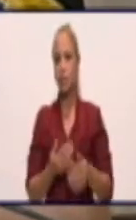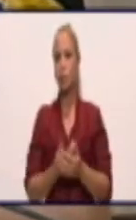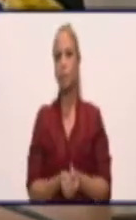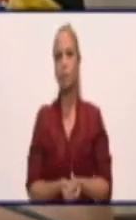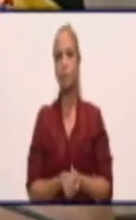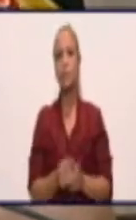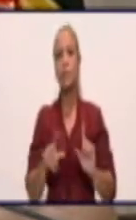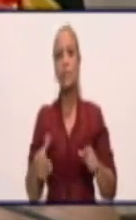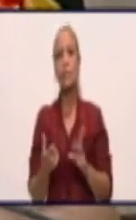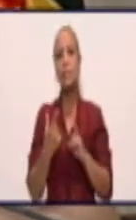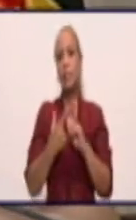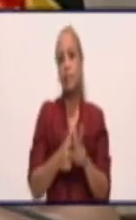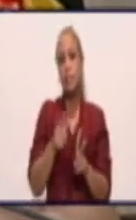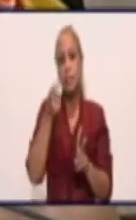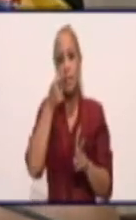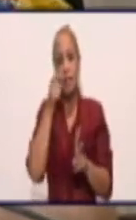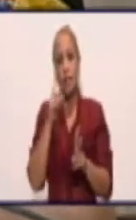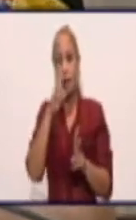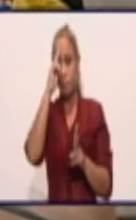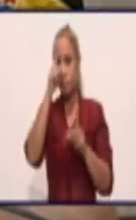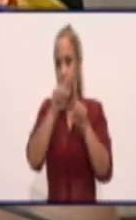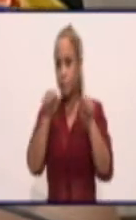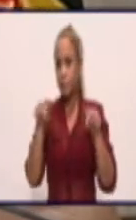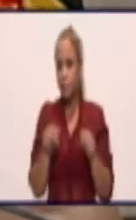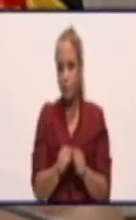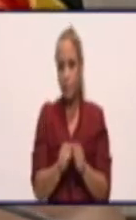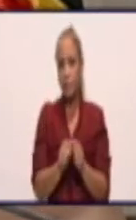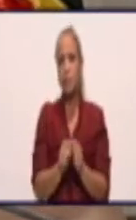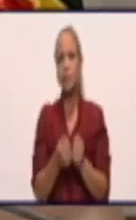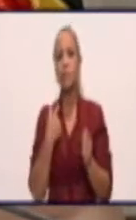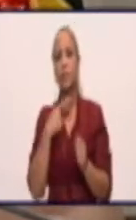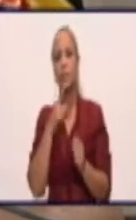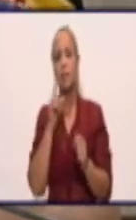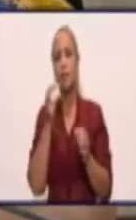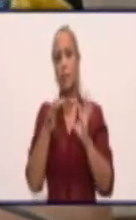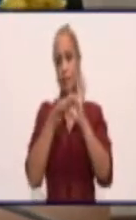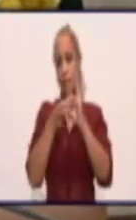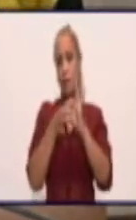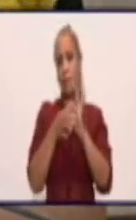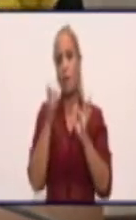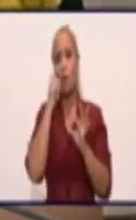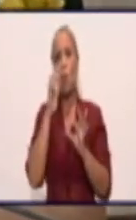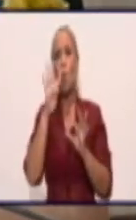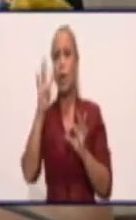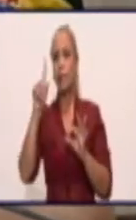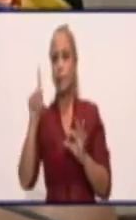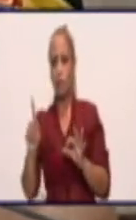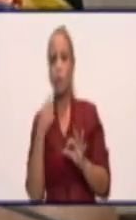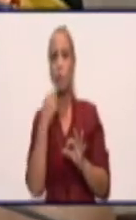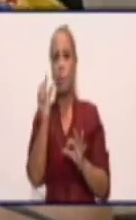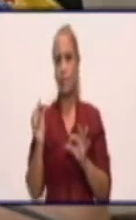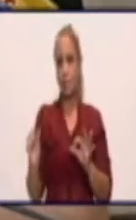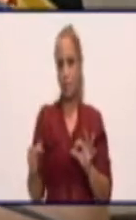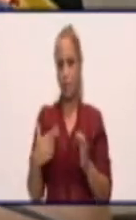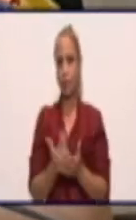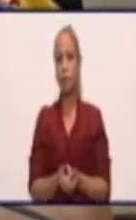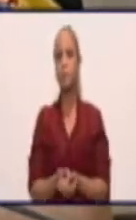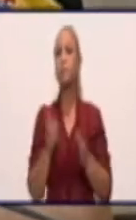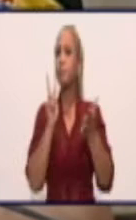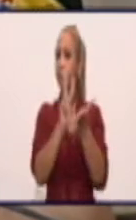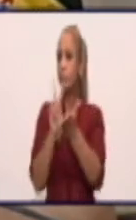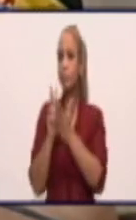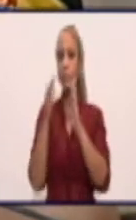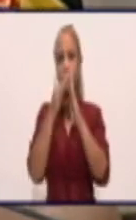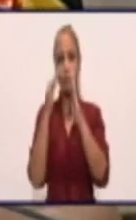Y en la sala de vigilancia intensiva, hoy se vigilan 41 pacientes. En la pesquisa, las últimas 24 horas, se pesquisó el